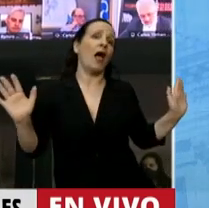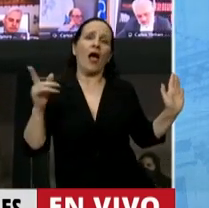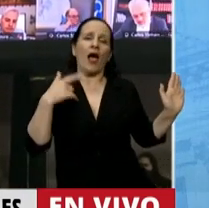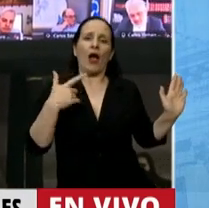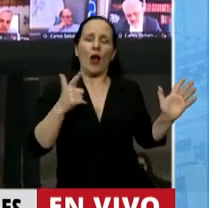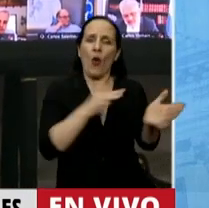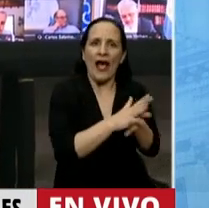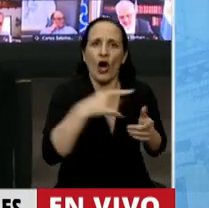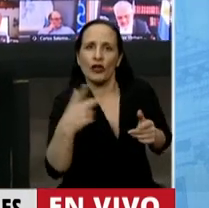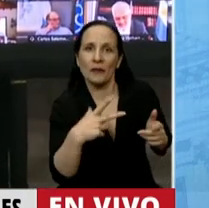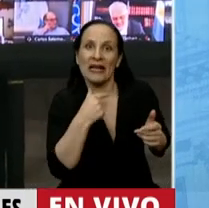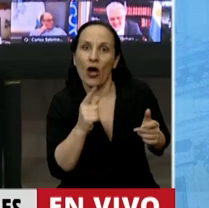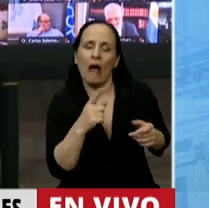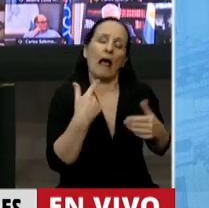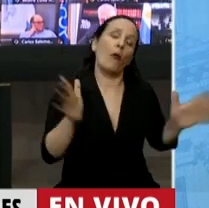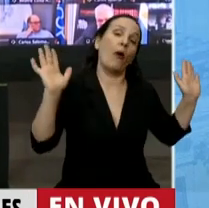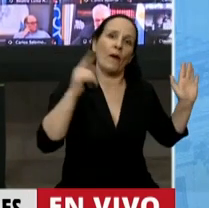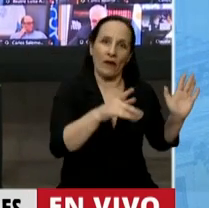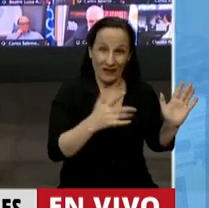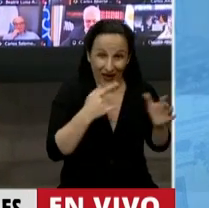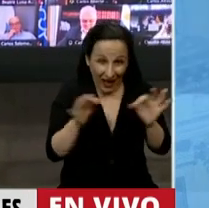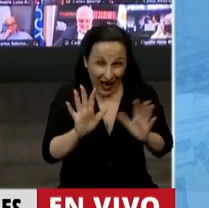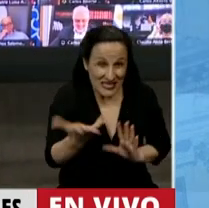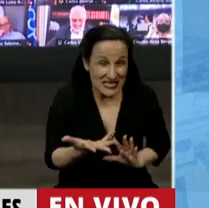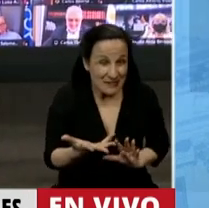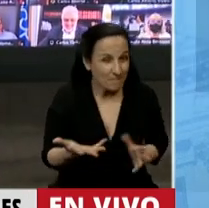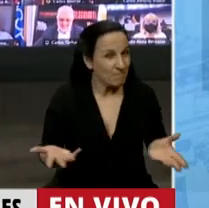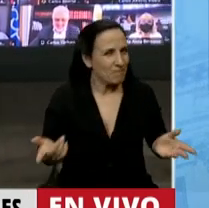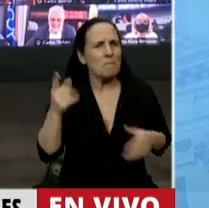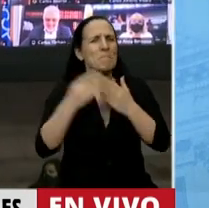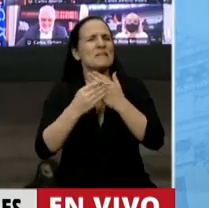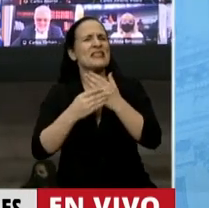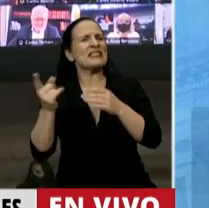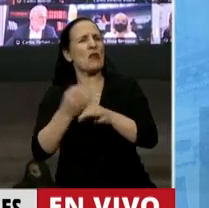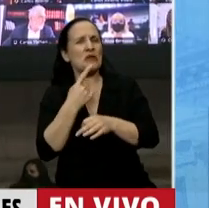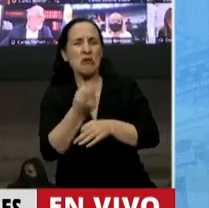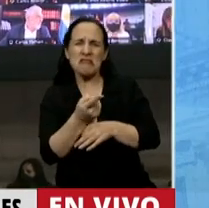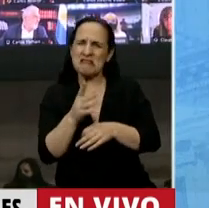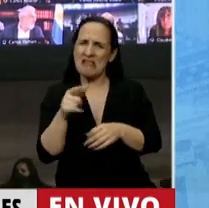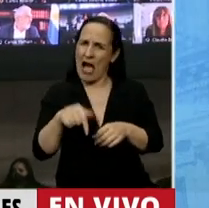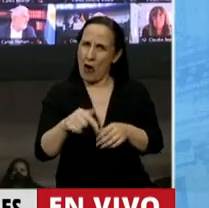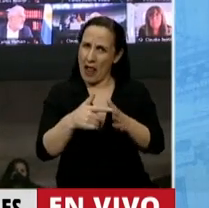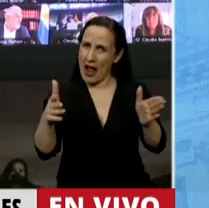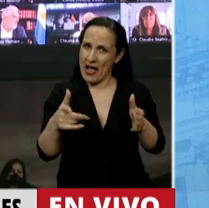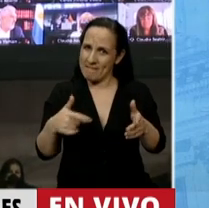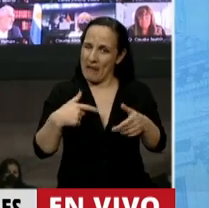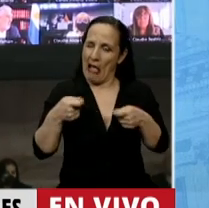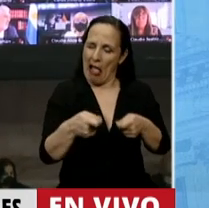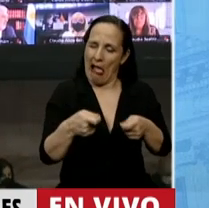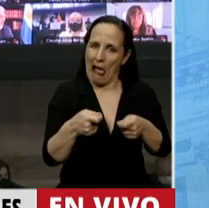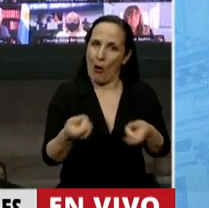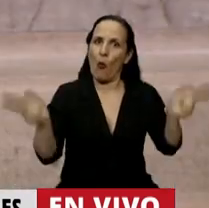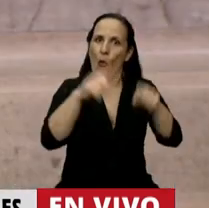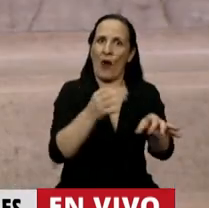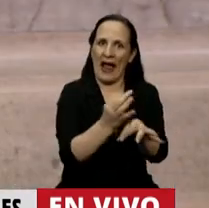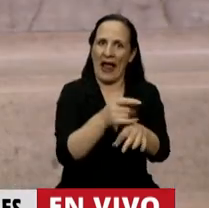la Ciudad, que lanza estas declaraciones no en cualquier momento, sino en un momento en el que se está presionando para regresar a clases presenciales cuando